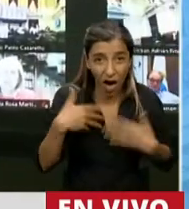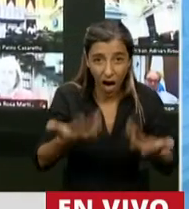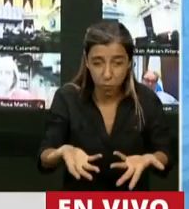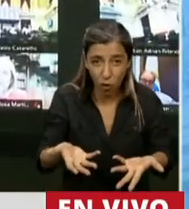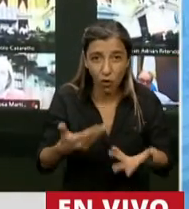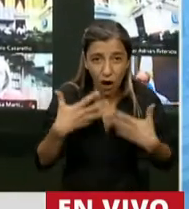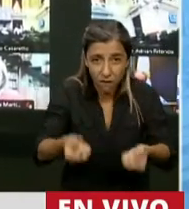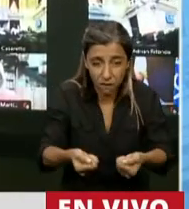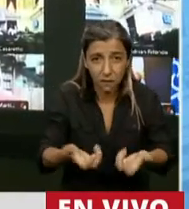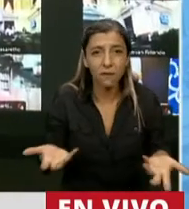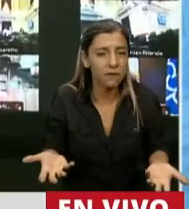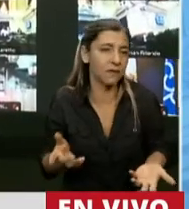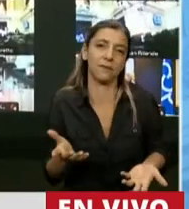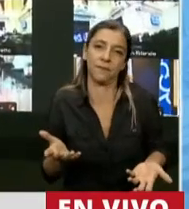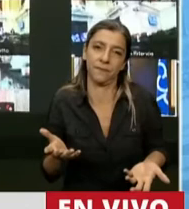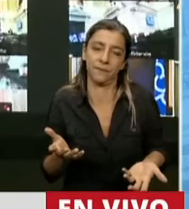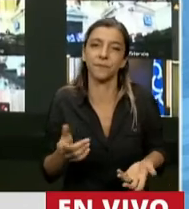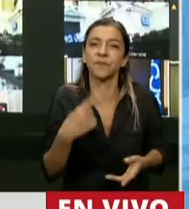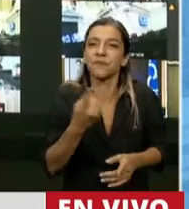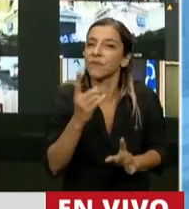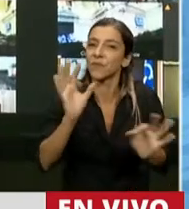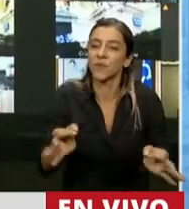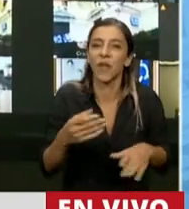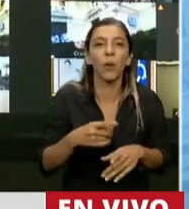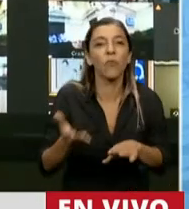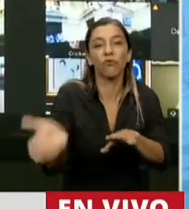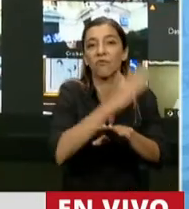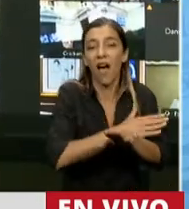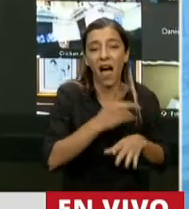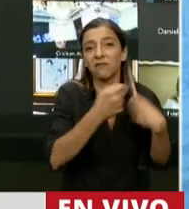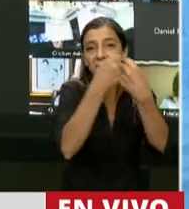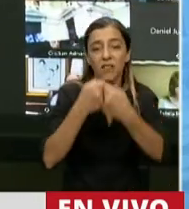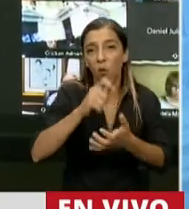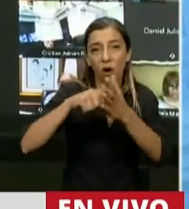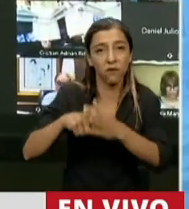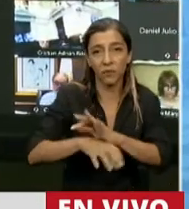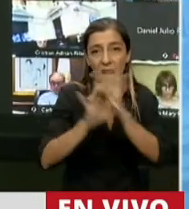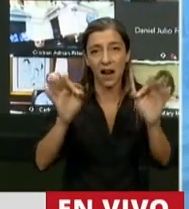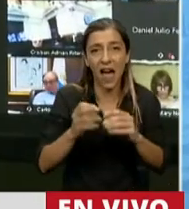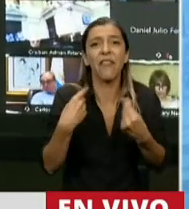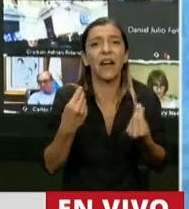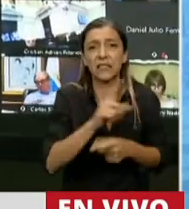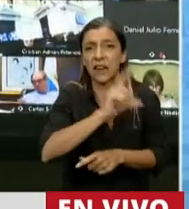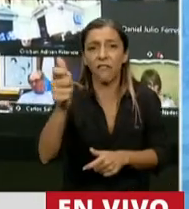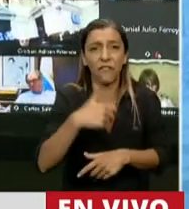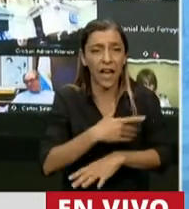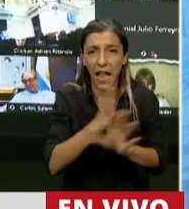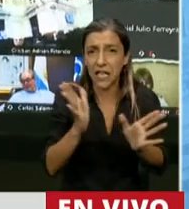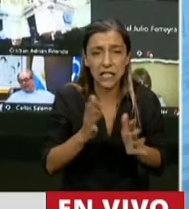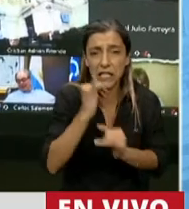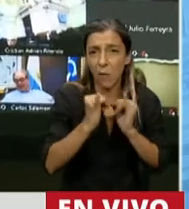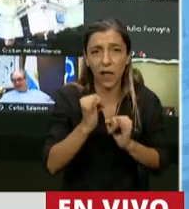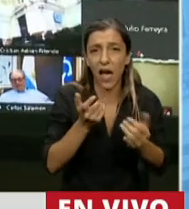sin que haya estado precedido de acuerdo alguno y de la transferencia de servicio alguno se le saca